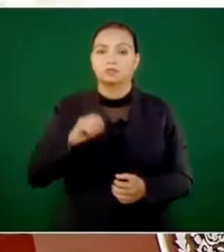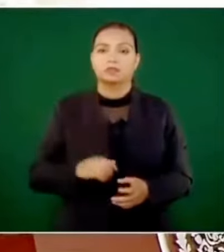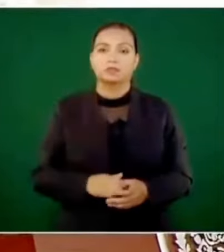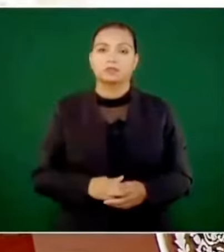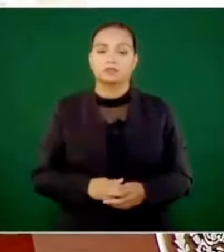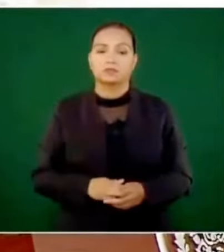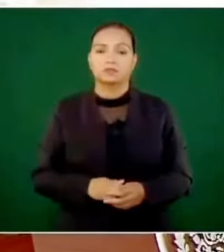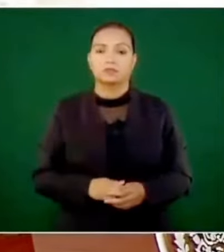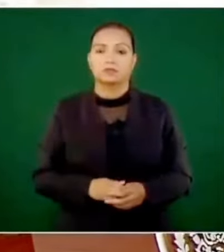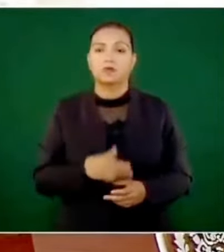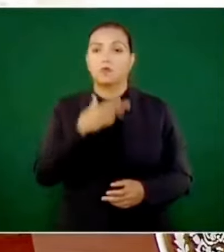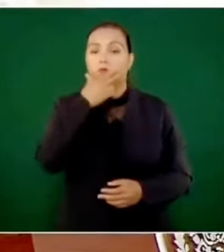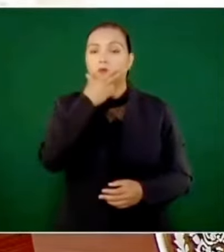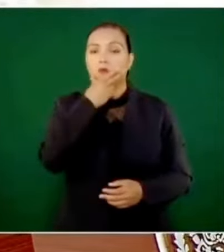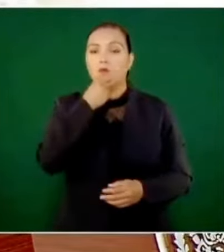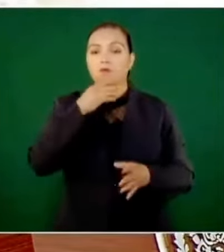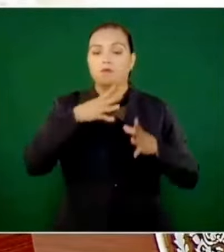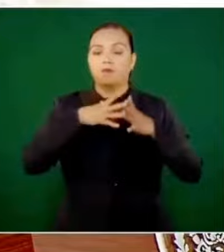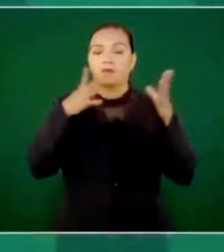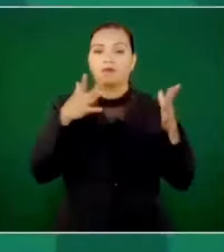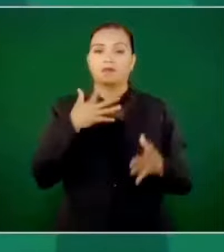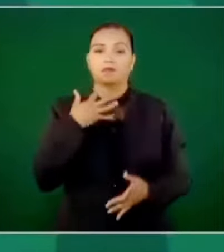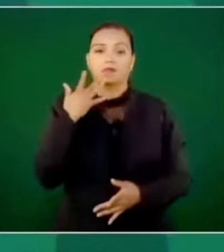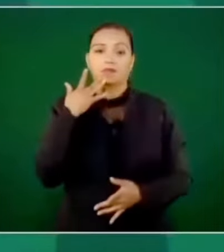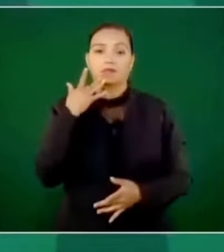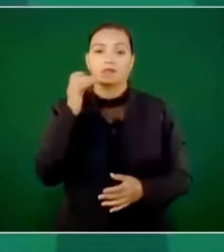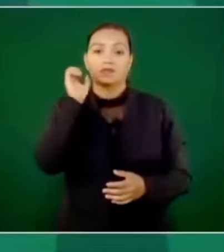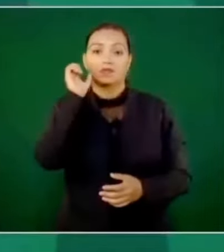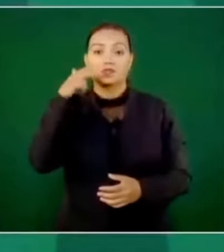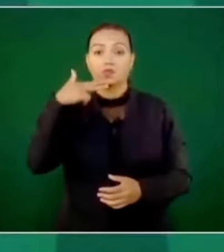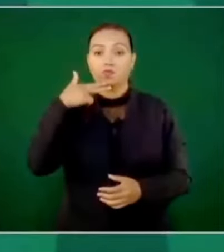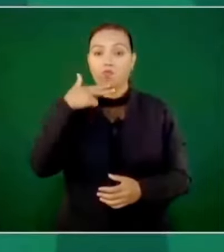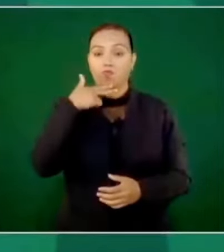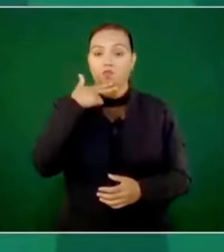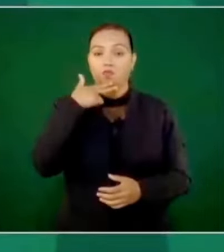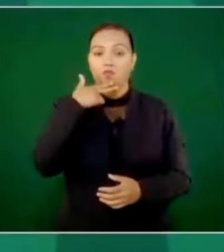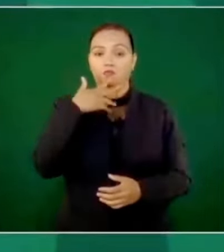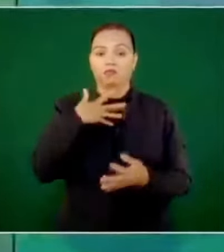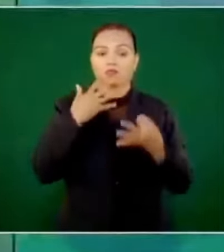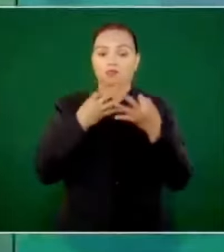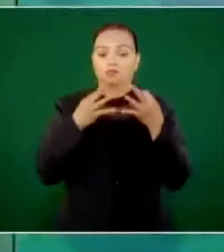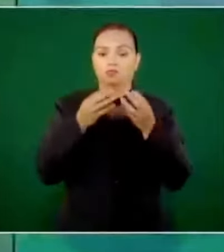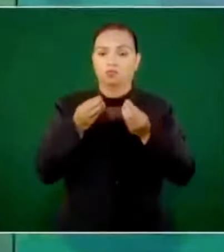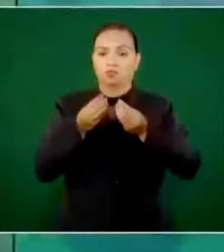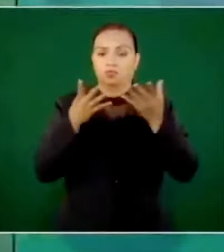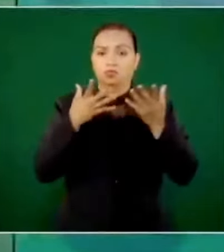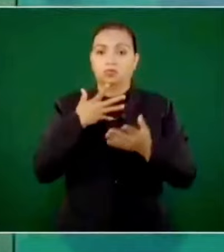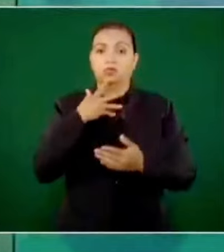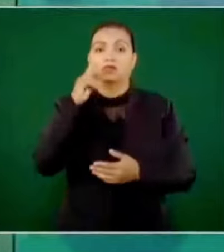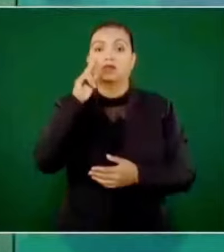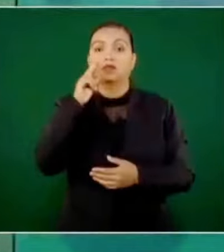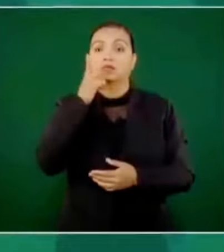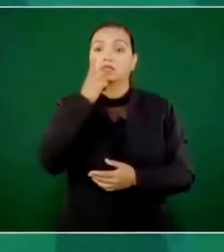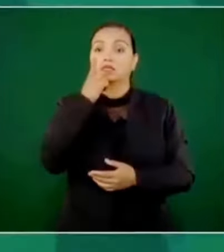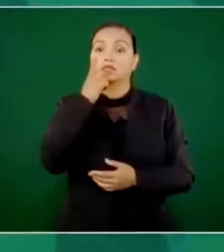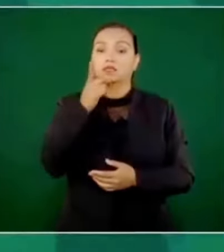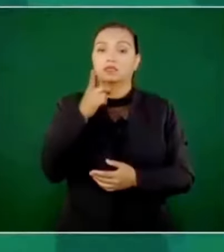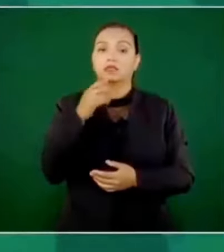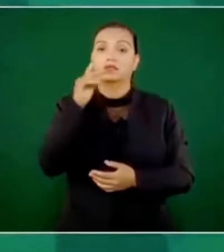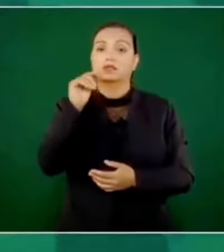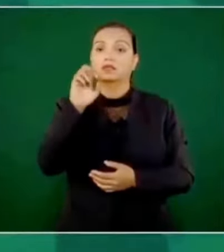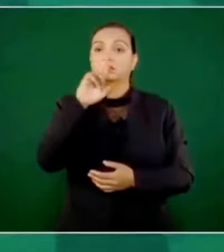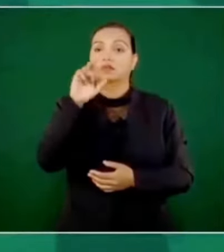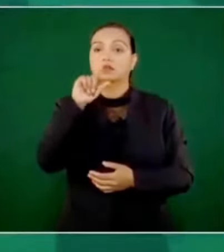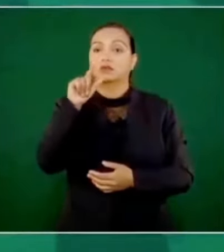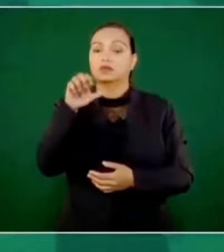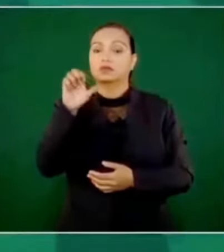era el gran latifundista de Chihuahua. Se llegó a decir que Terrazas no